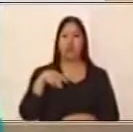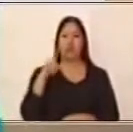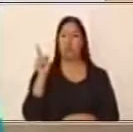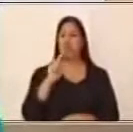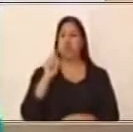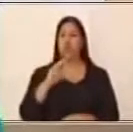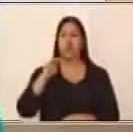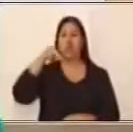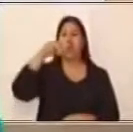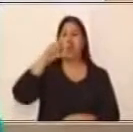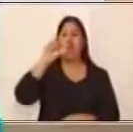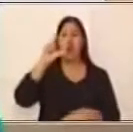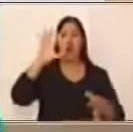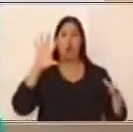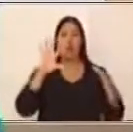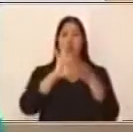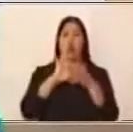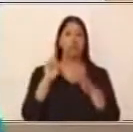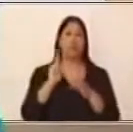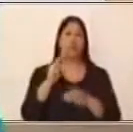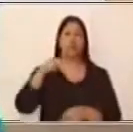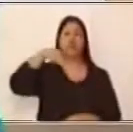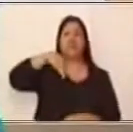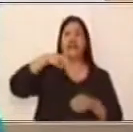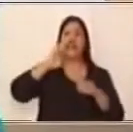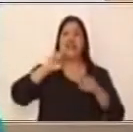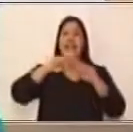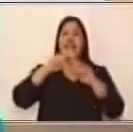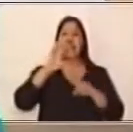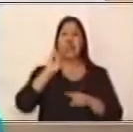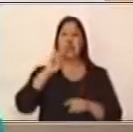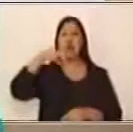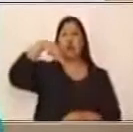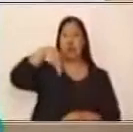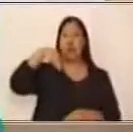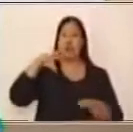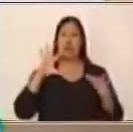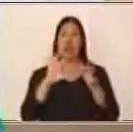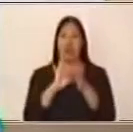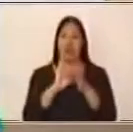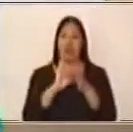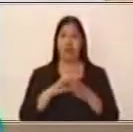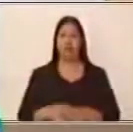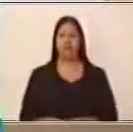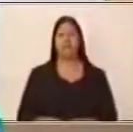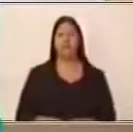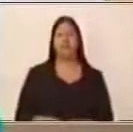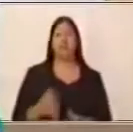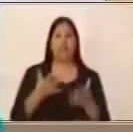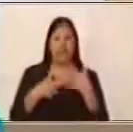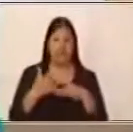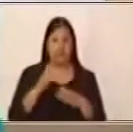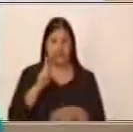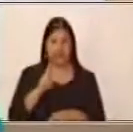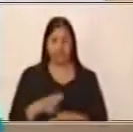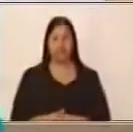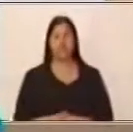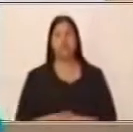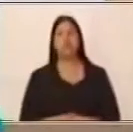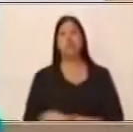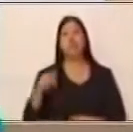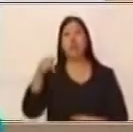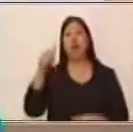otra palabra que va a resaltar mucho en el tema de hoy es sobre las proposiciones. No